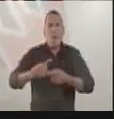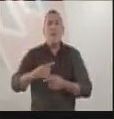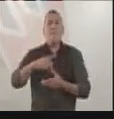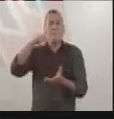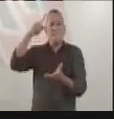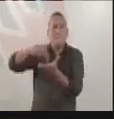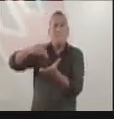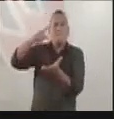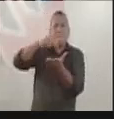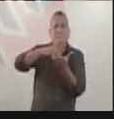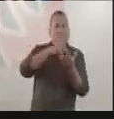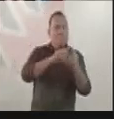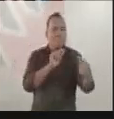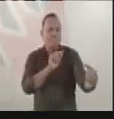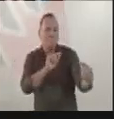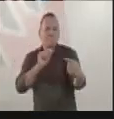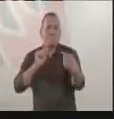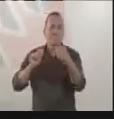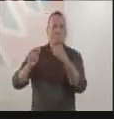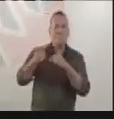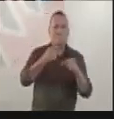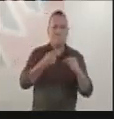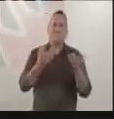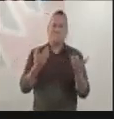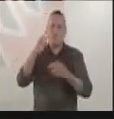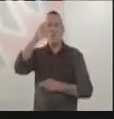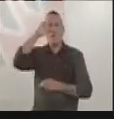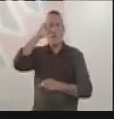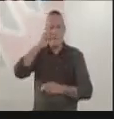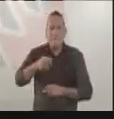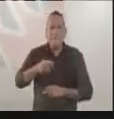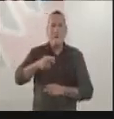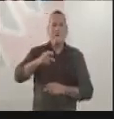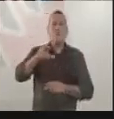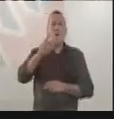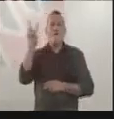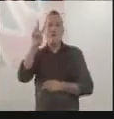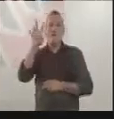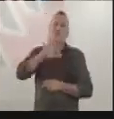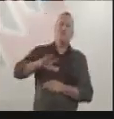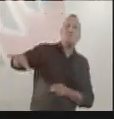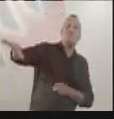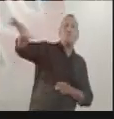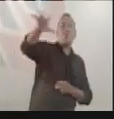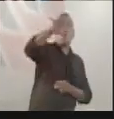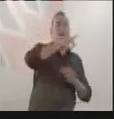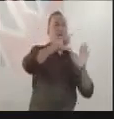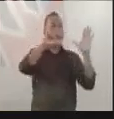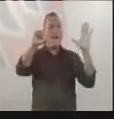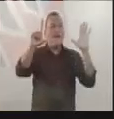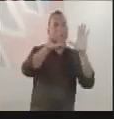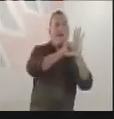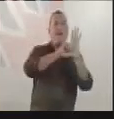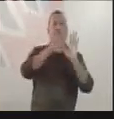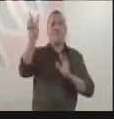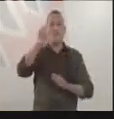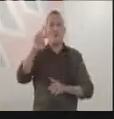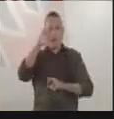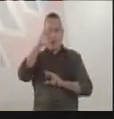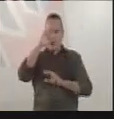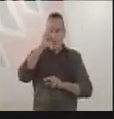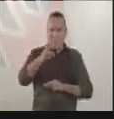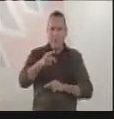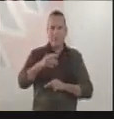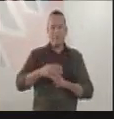a la discusión y al debate en el marco del respeto a la soberanía y las leyes de la